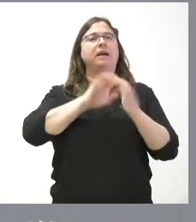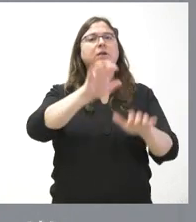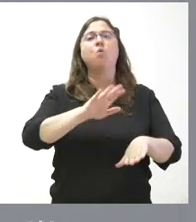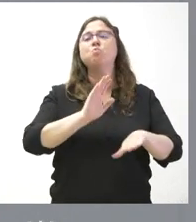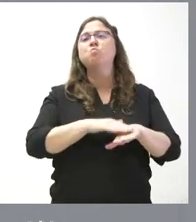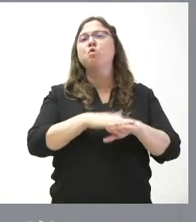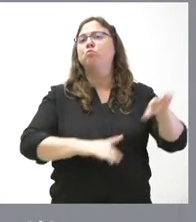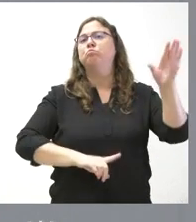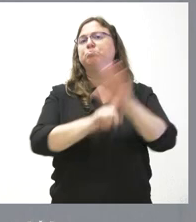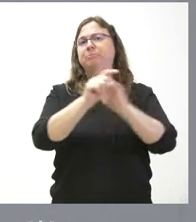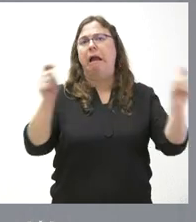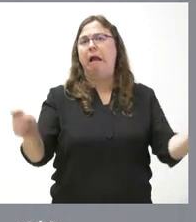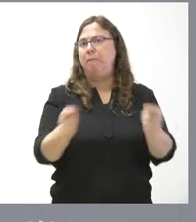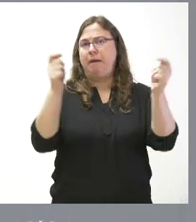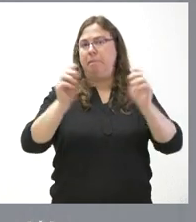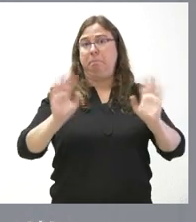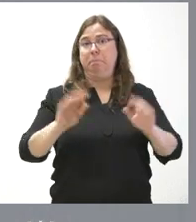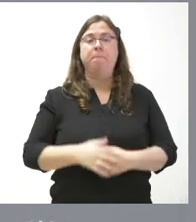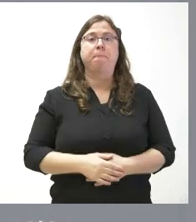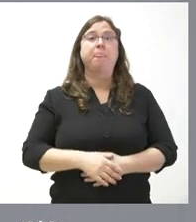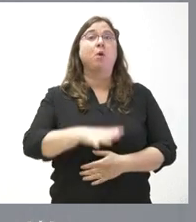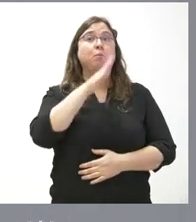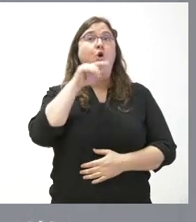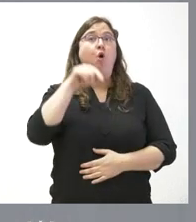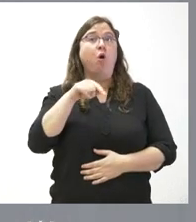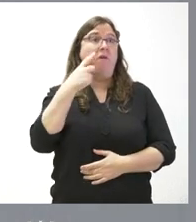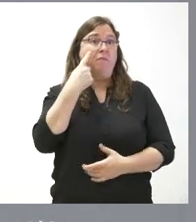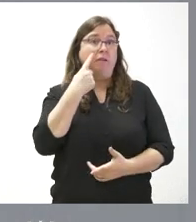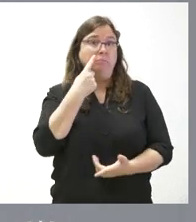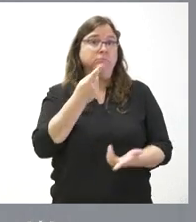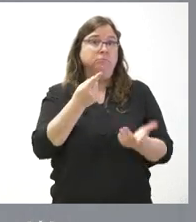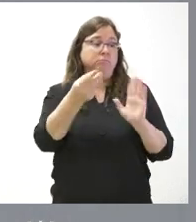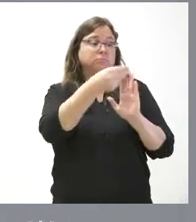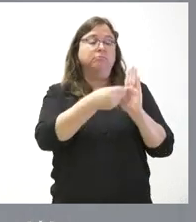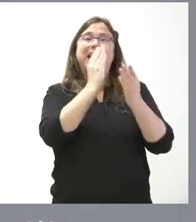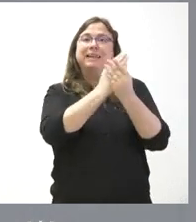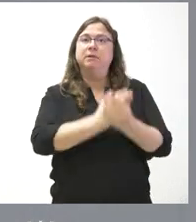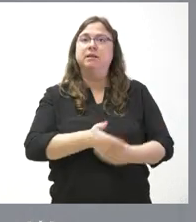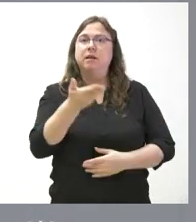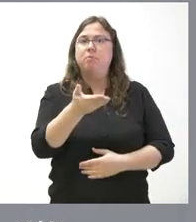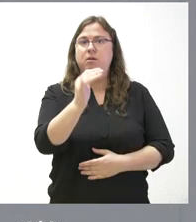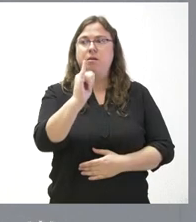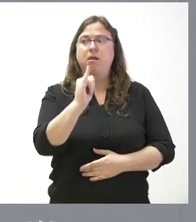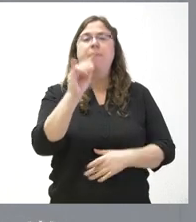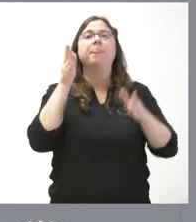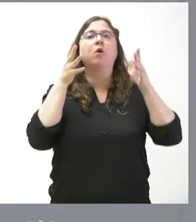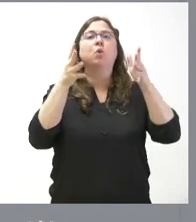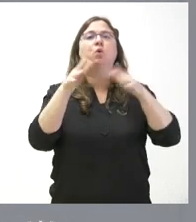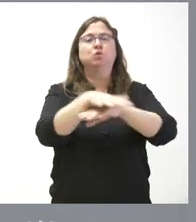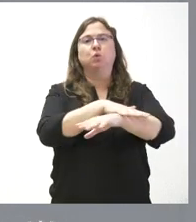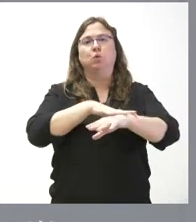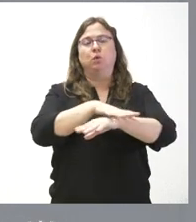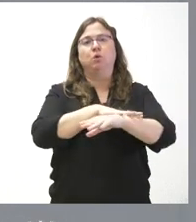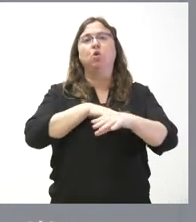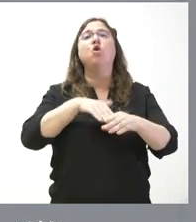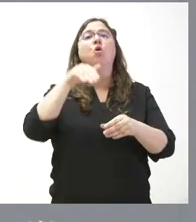el desarrollo de esta campaña. Y, de hecho, hoy ven que traemos importantes expedientes en el Consejo de Gobierno, de cuyo